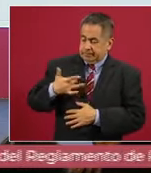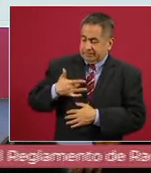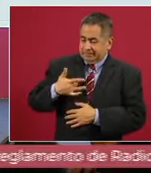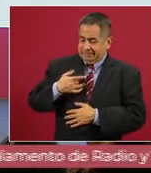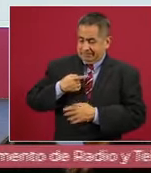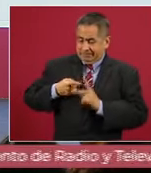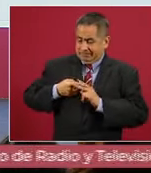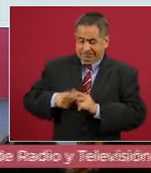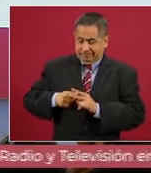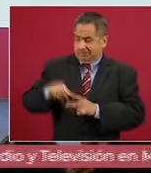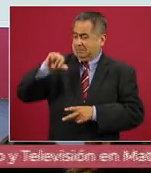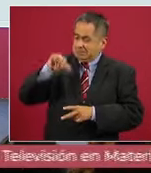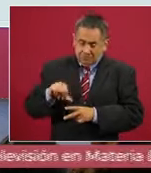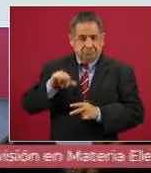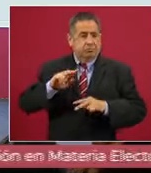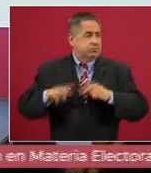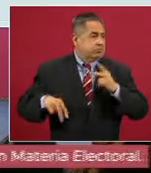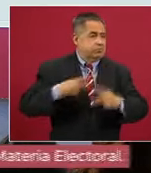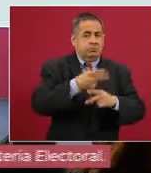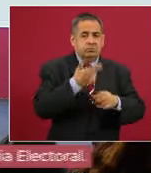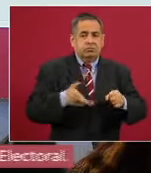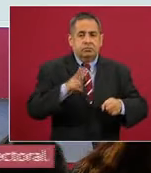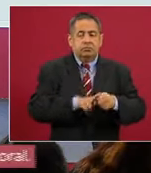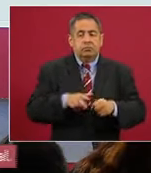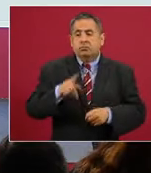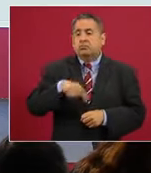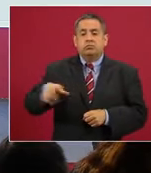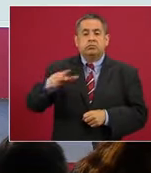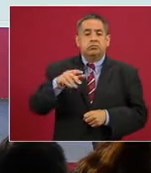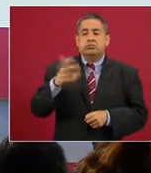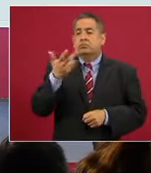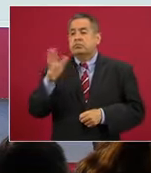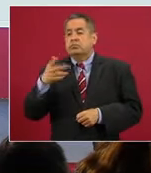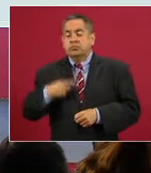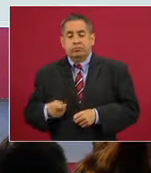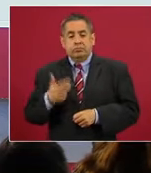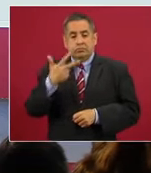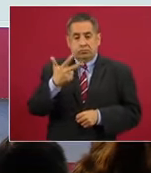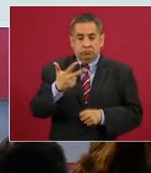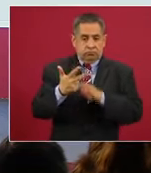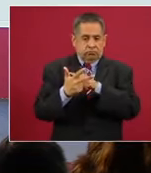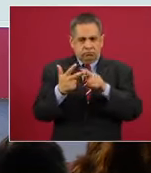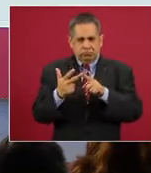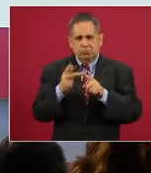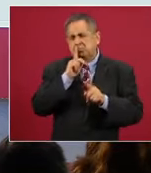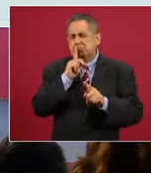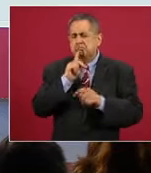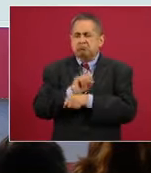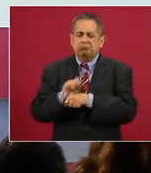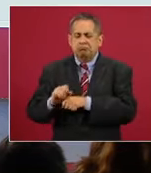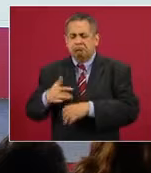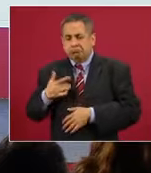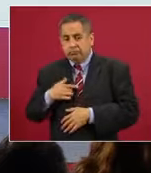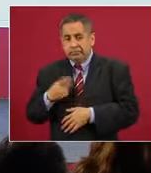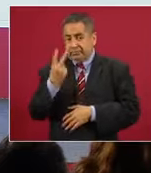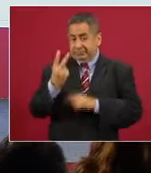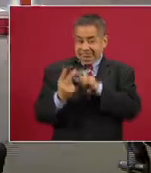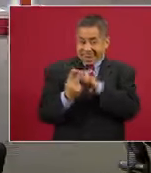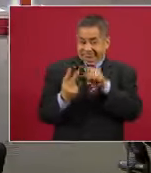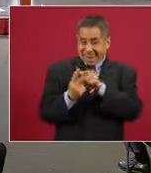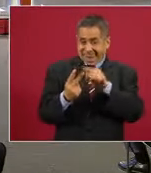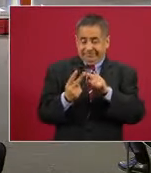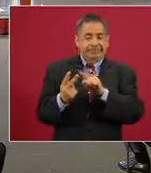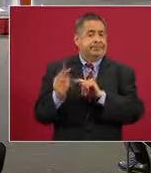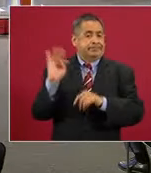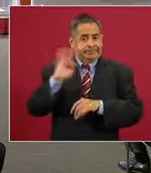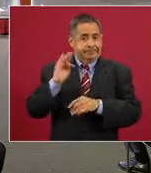hospitales. La mayoría de las personas que tengan COVID, 8 de cada 10, van a tener una enfermedad que se autolimite, pero 2 de cada 10 pueden